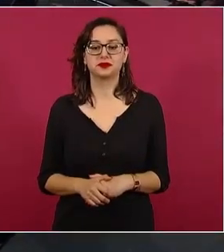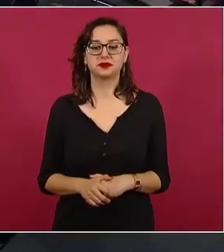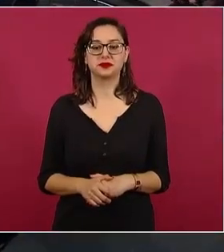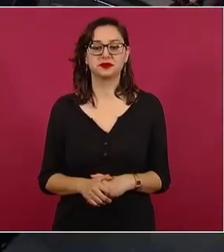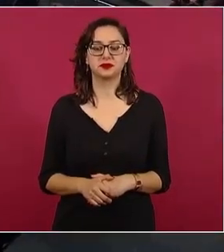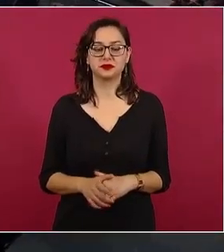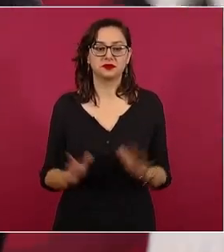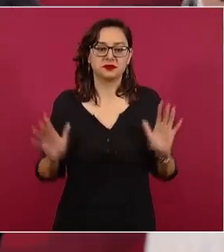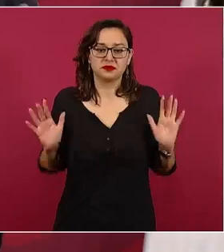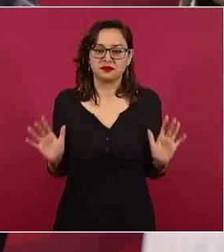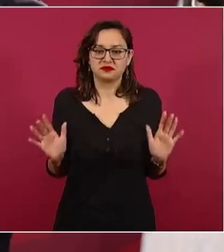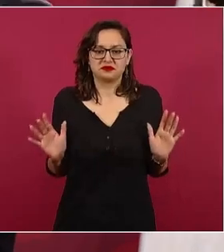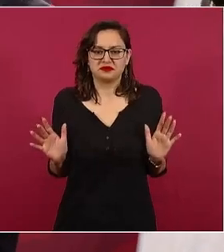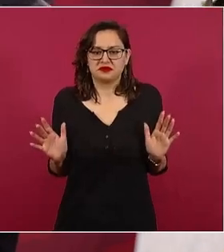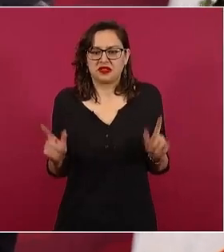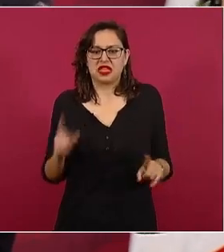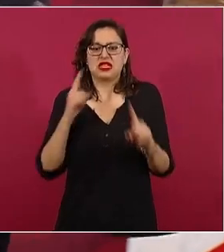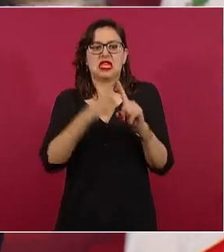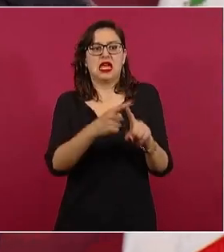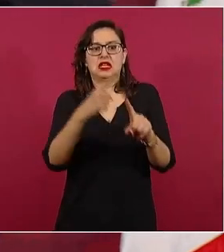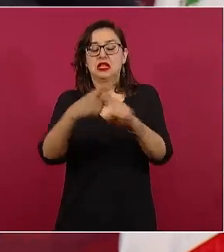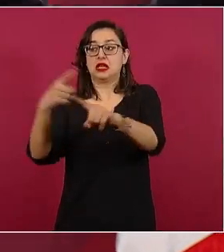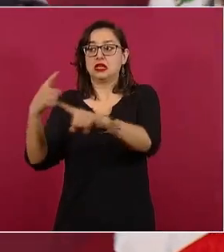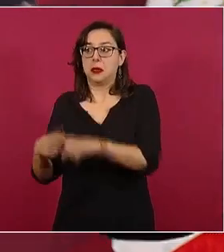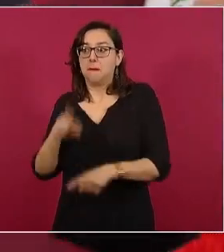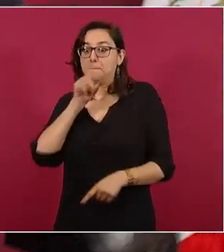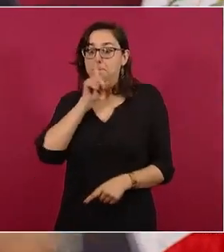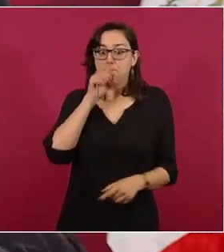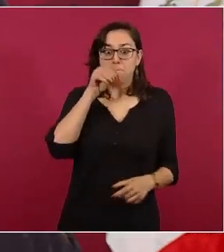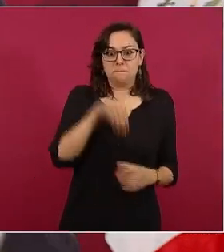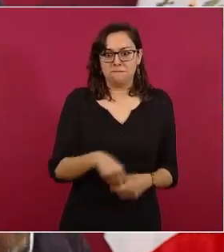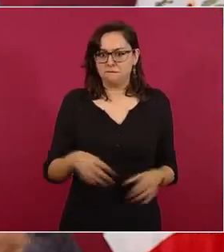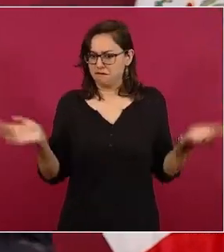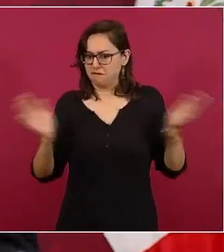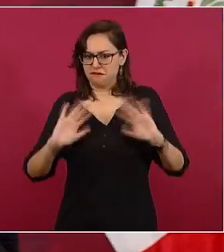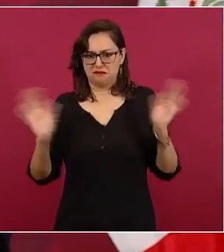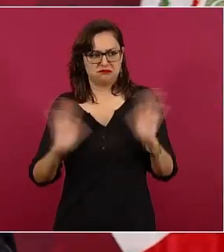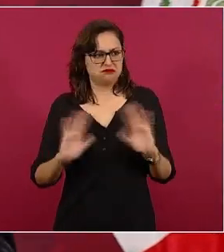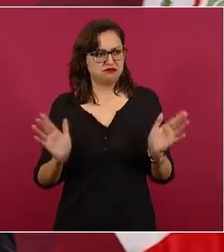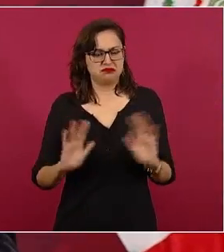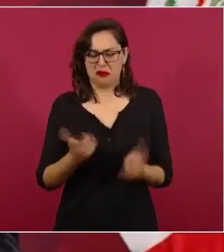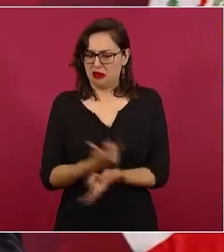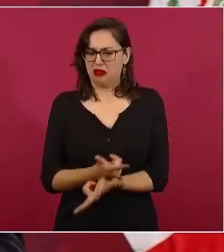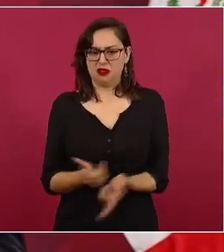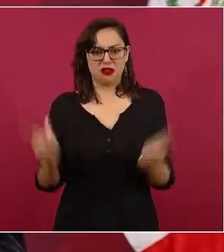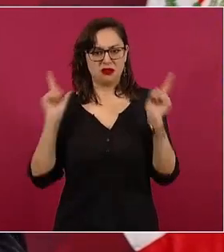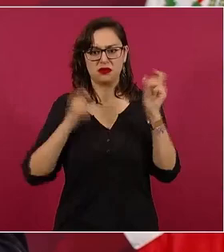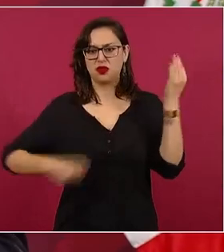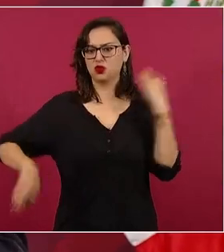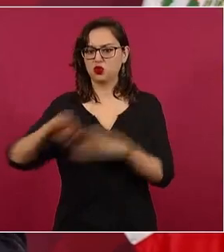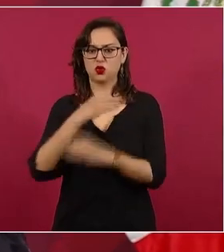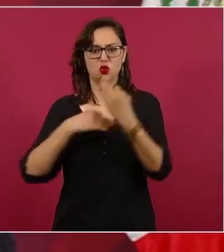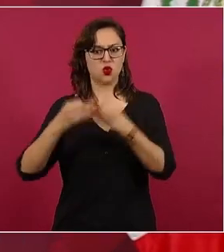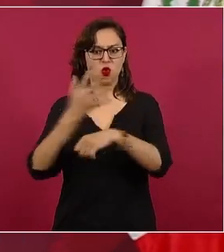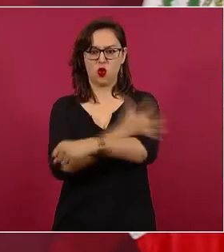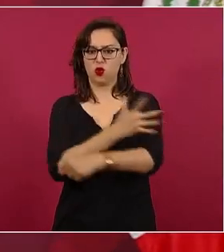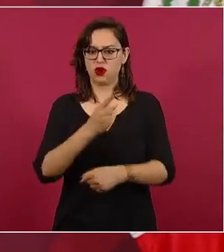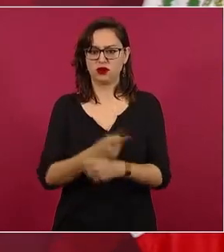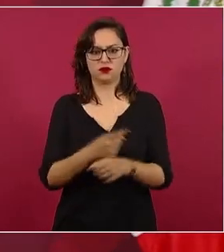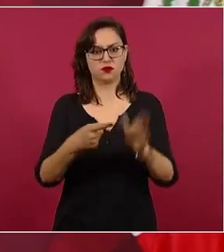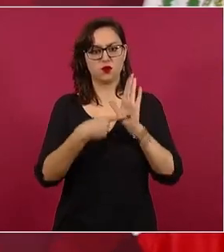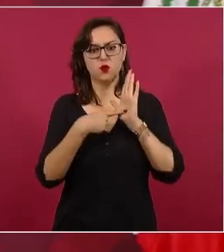ya que ha tapado ni que nada ya abierto todo, completo entonces